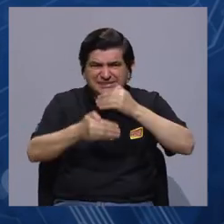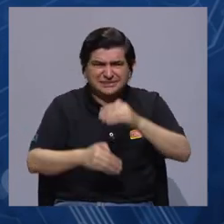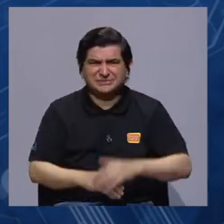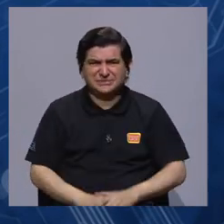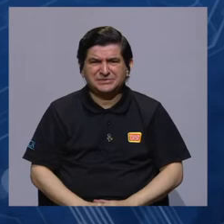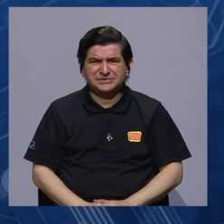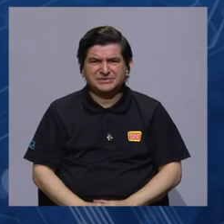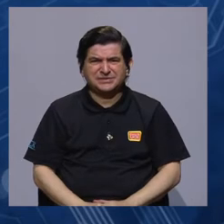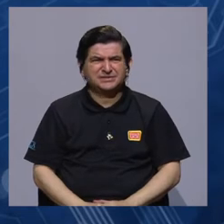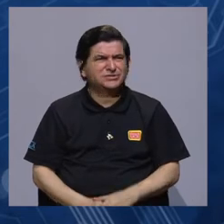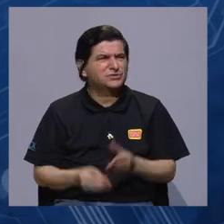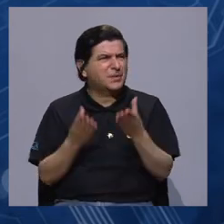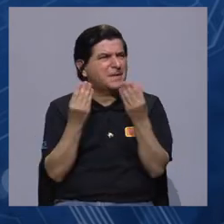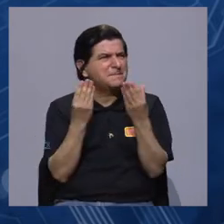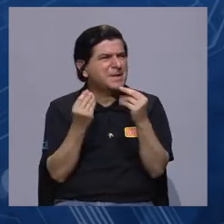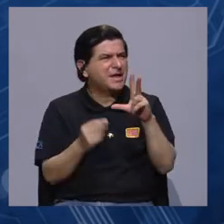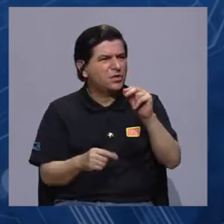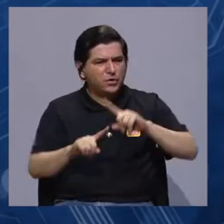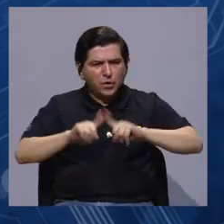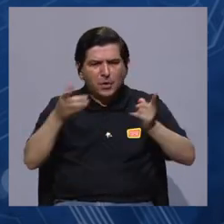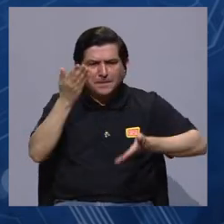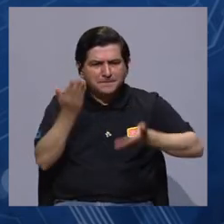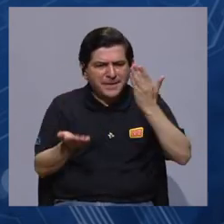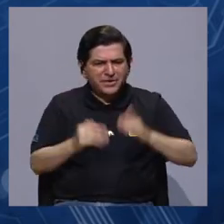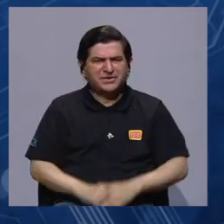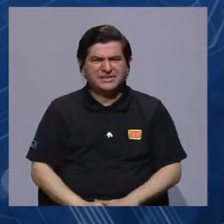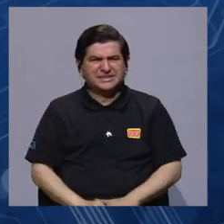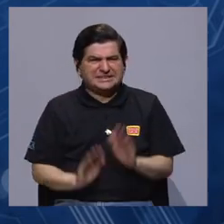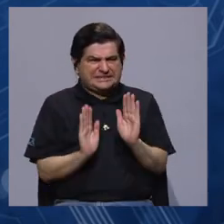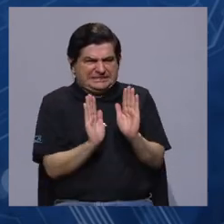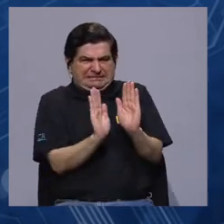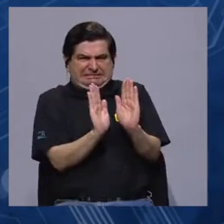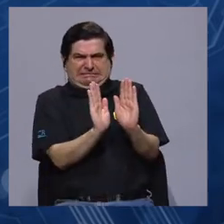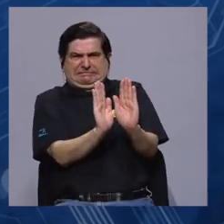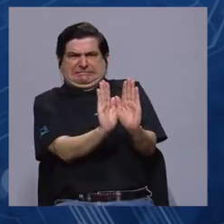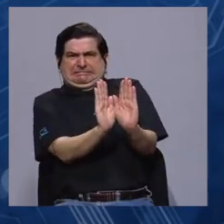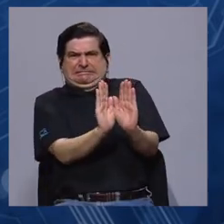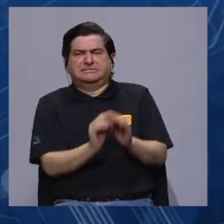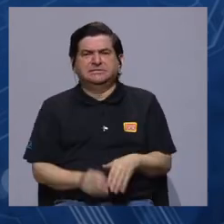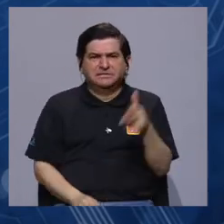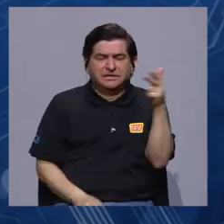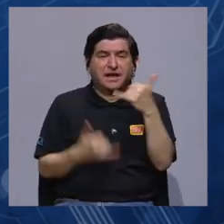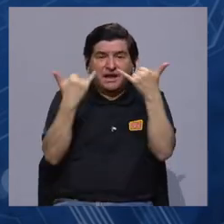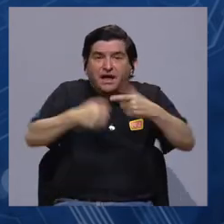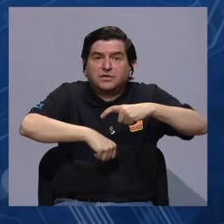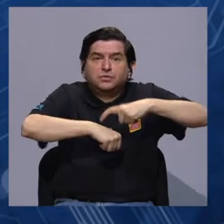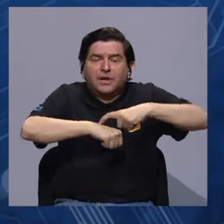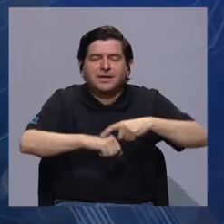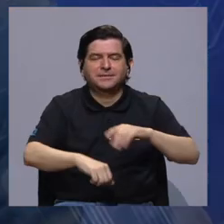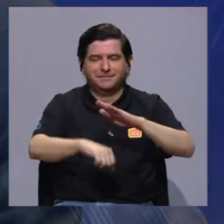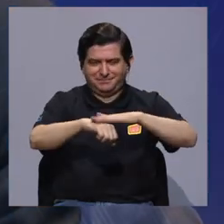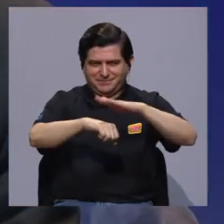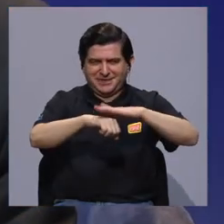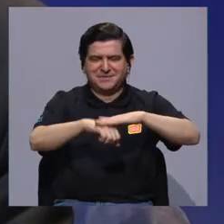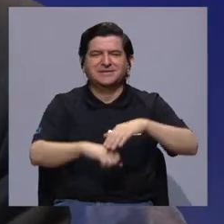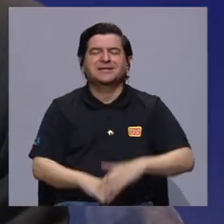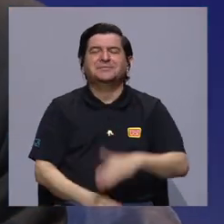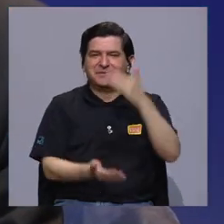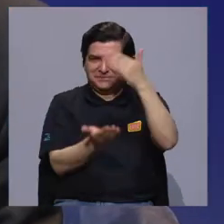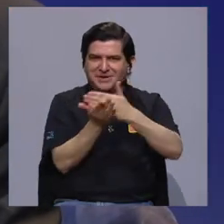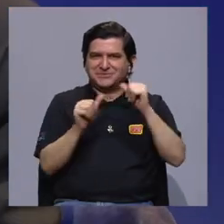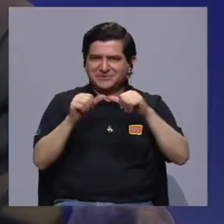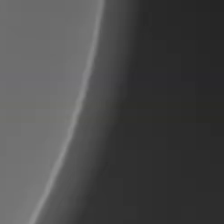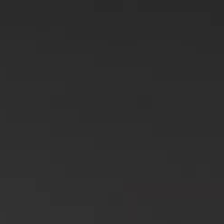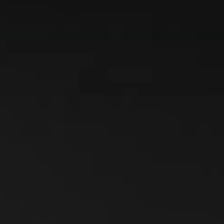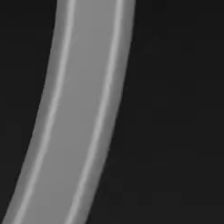no diría fobia, pero sí esas reservas a las cámaras en los tiempos actuales. Permítame hacer una segunda